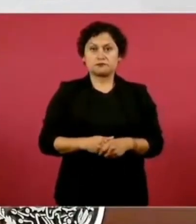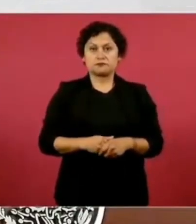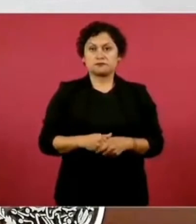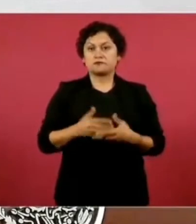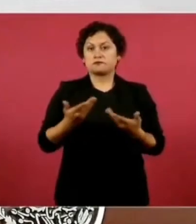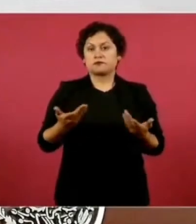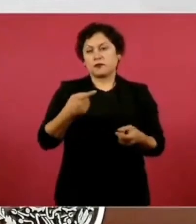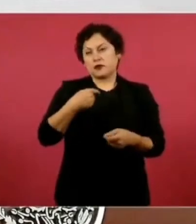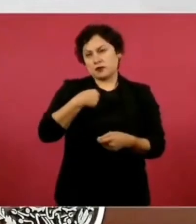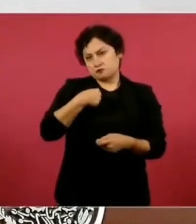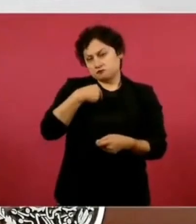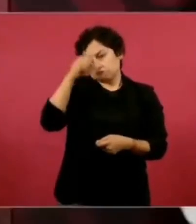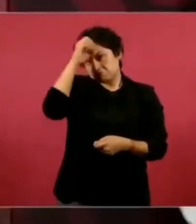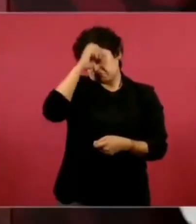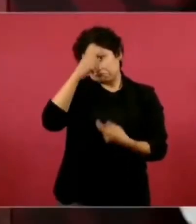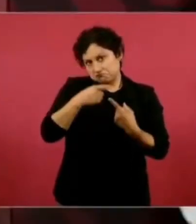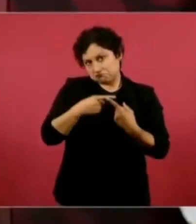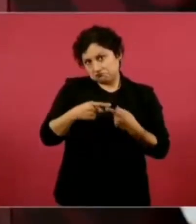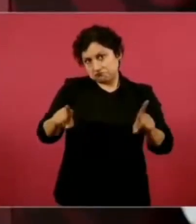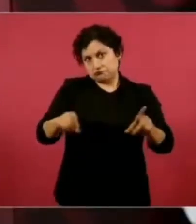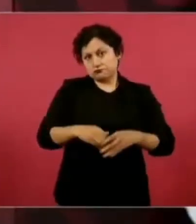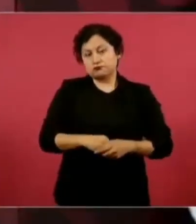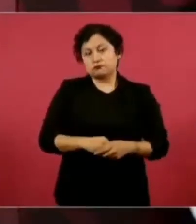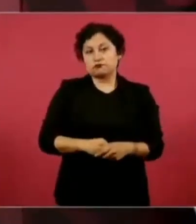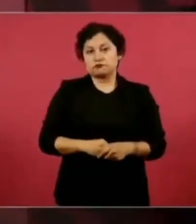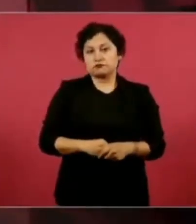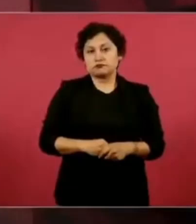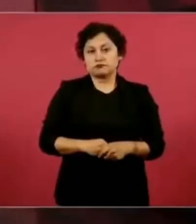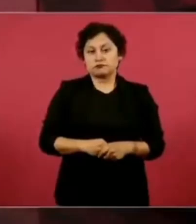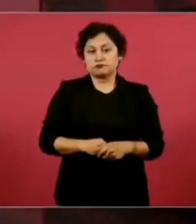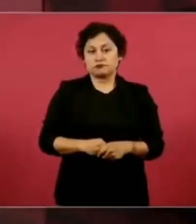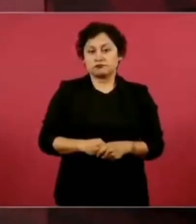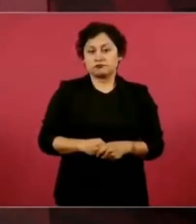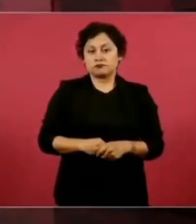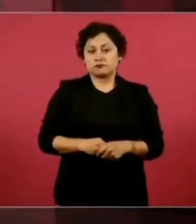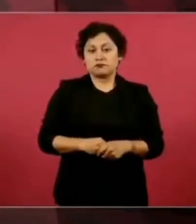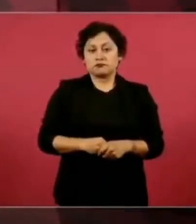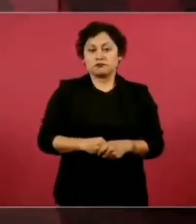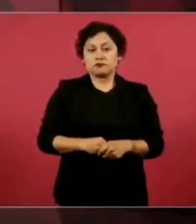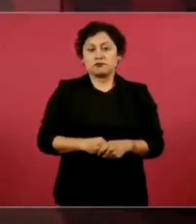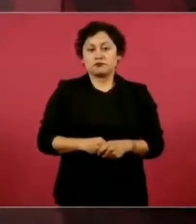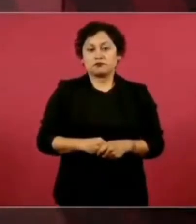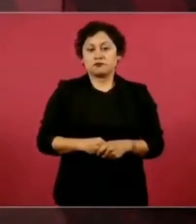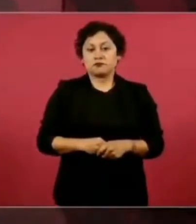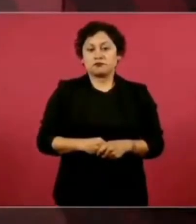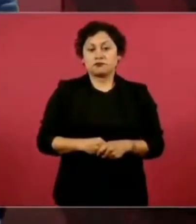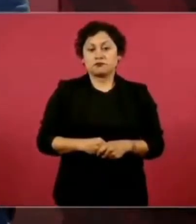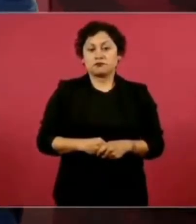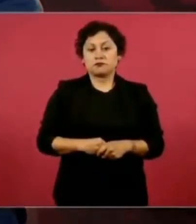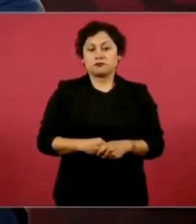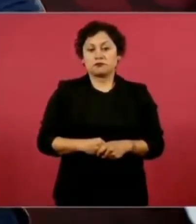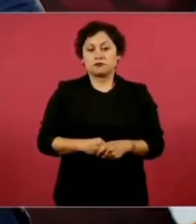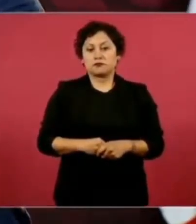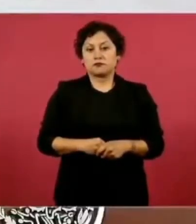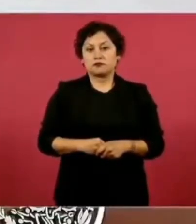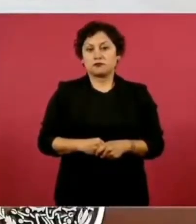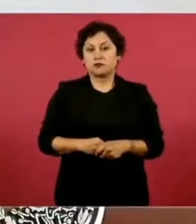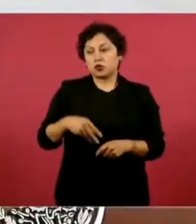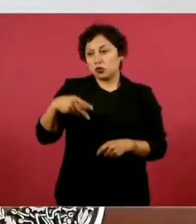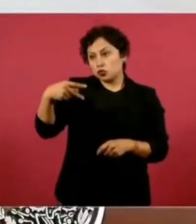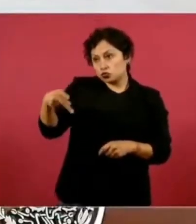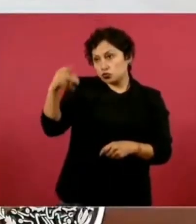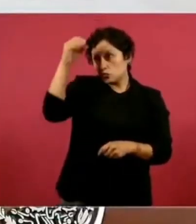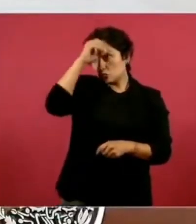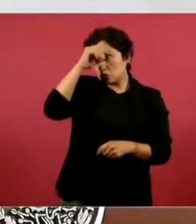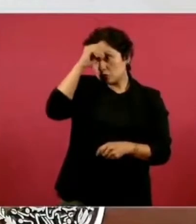coincide con su manera de pensar y su